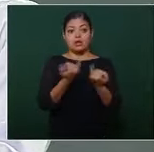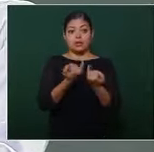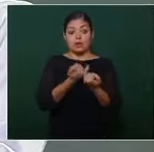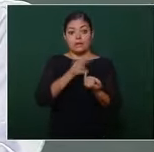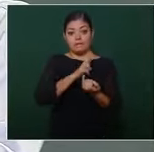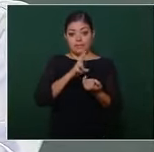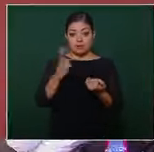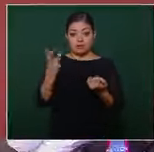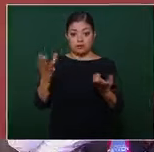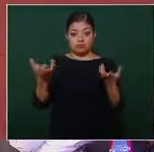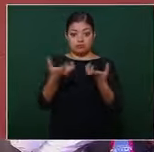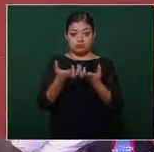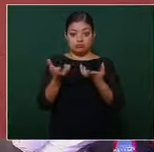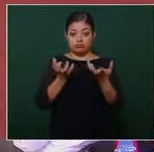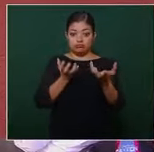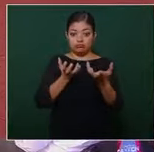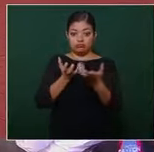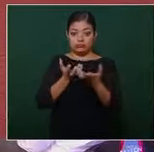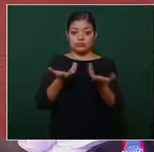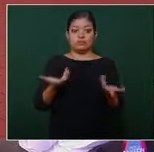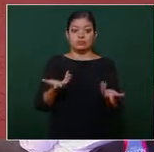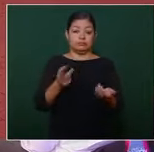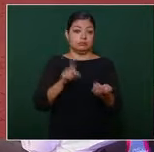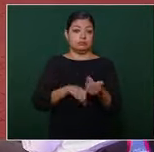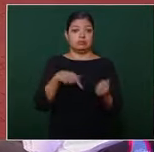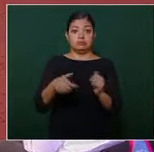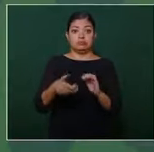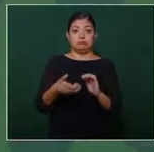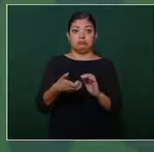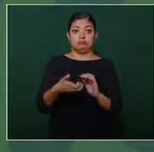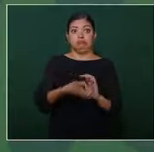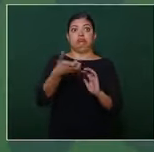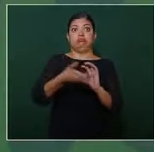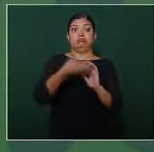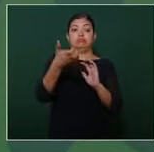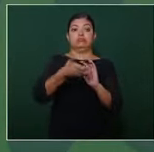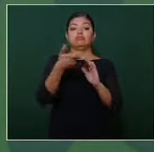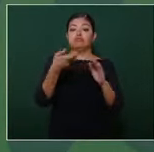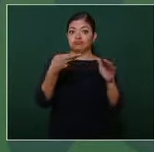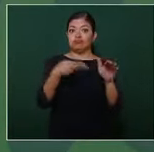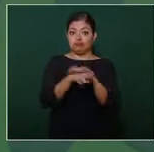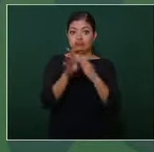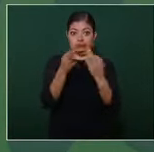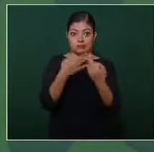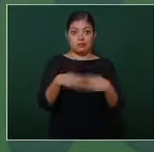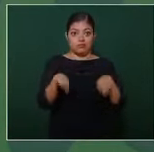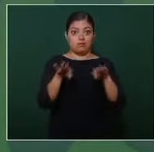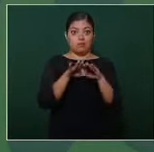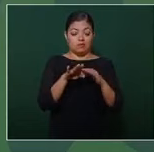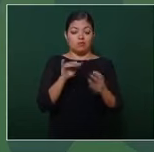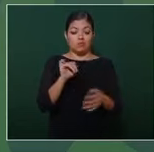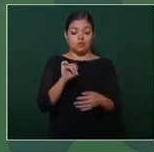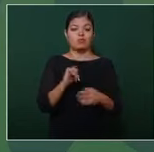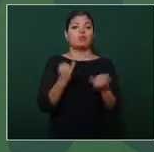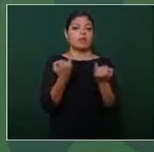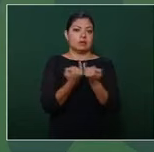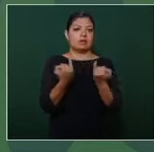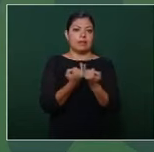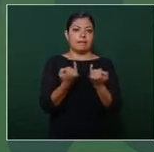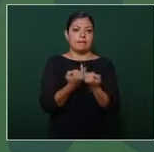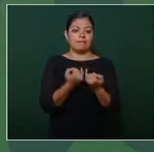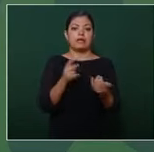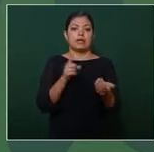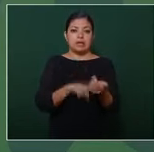privado pero es una obra importante también se resolvió un